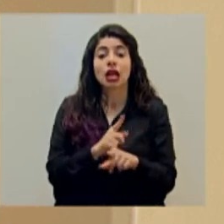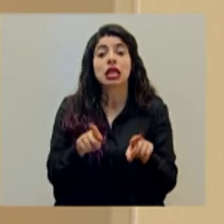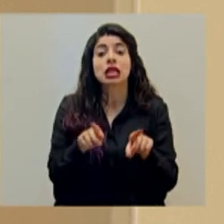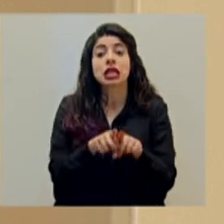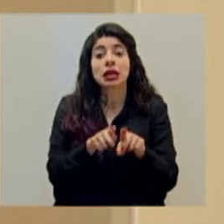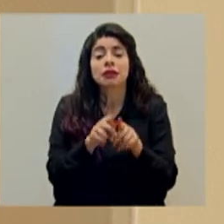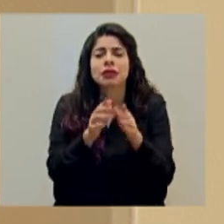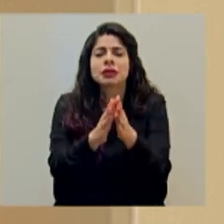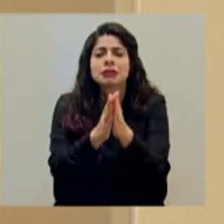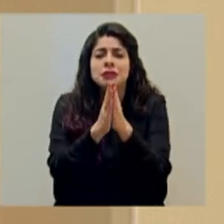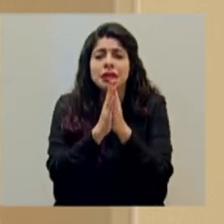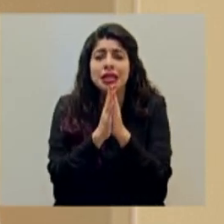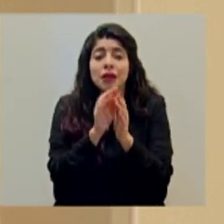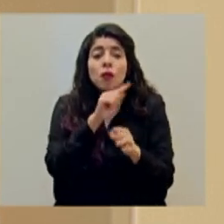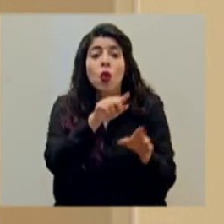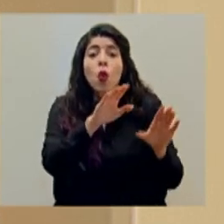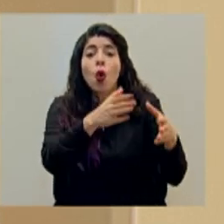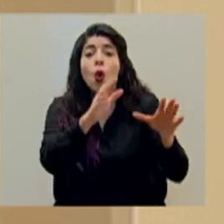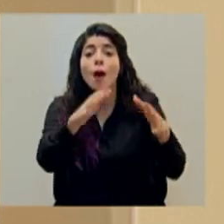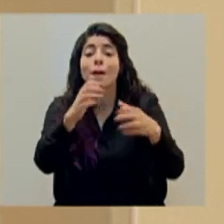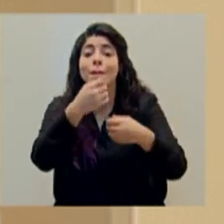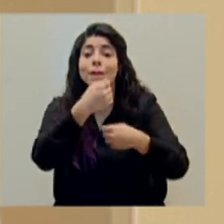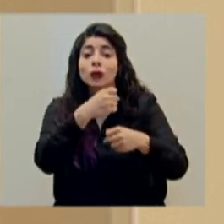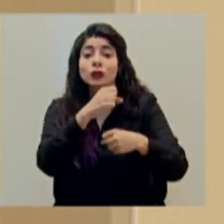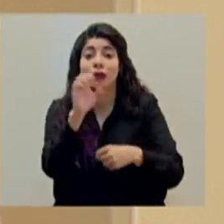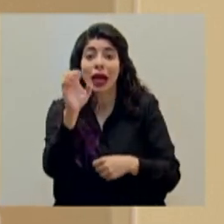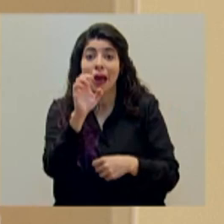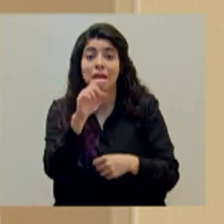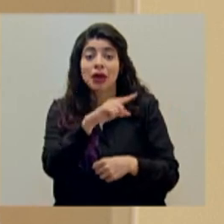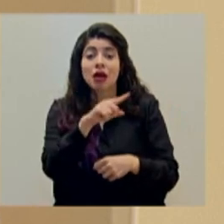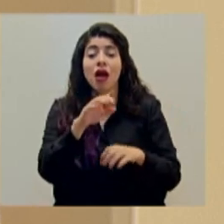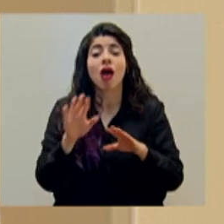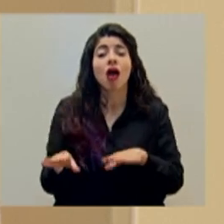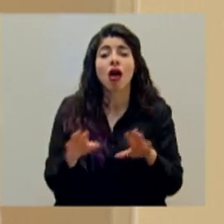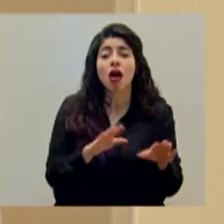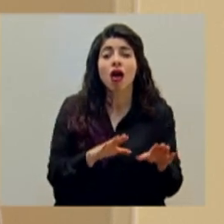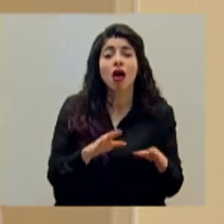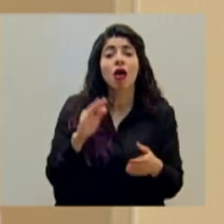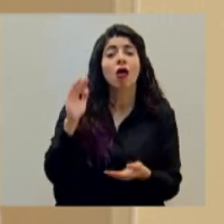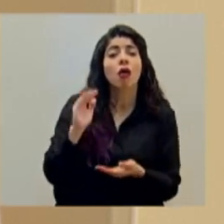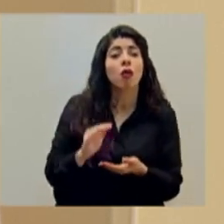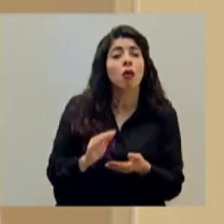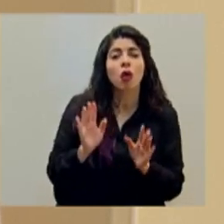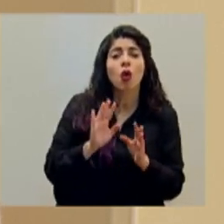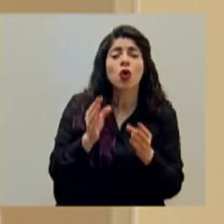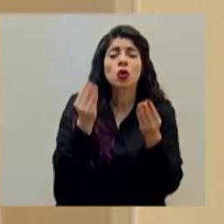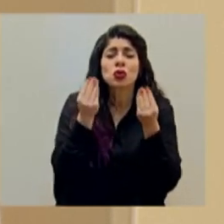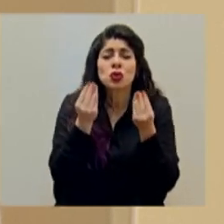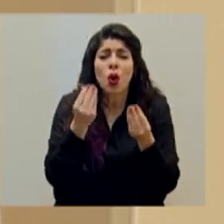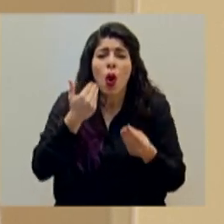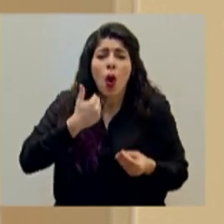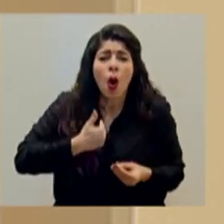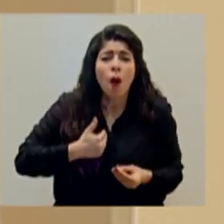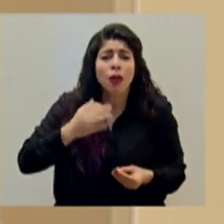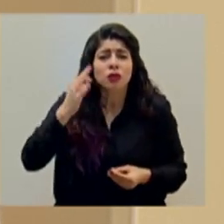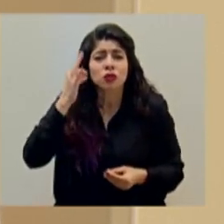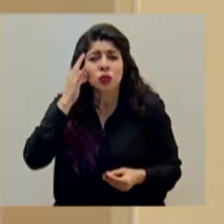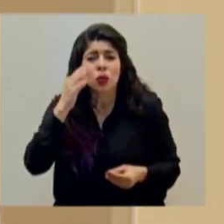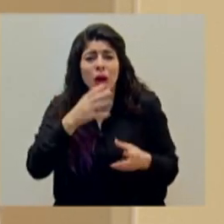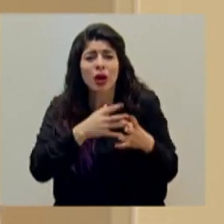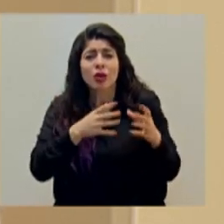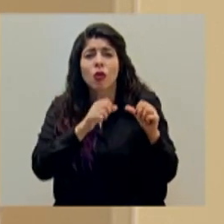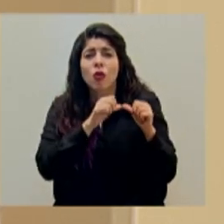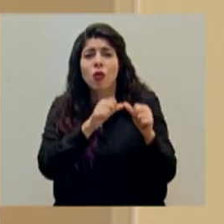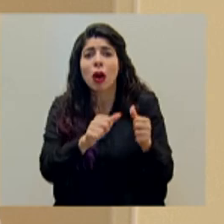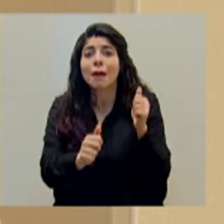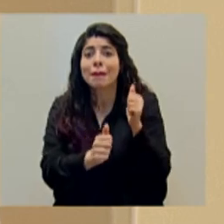solicitando a los comités municipales de emergencia que no bajen la guardia. cientos de hombres y mujeres han estado durante más